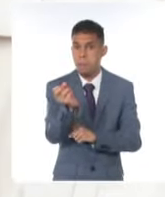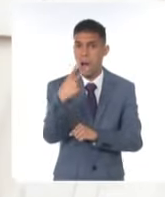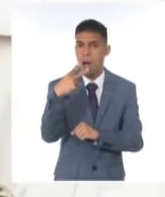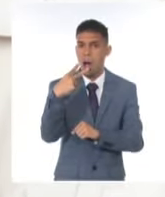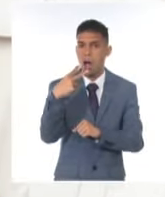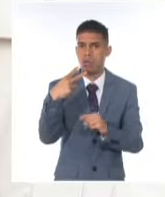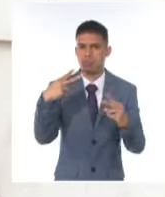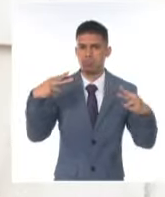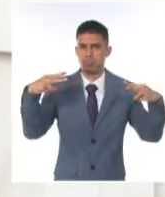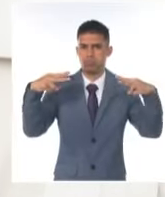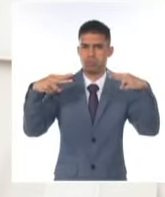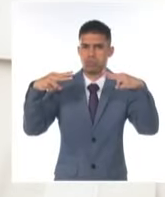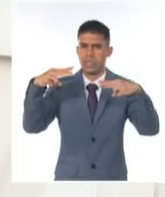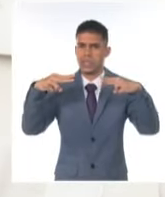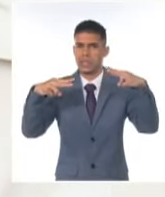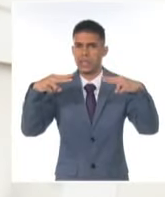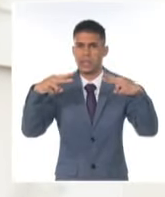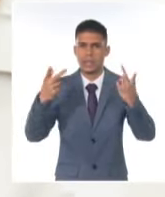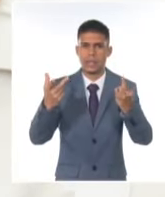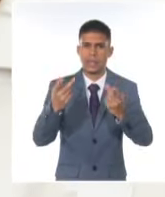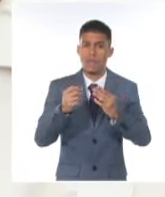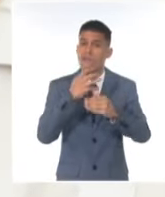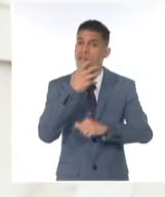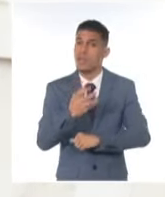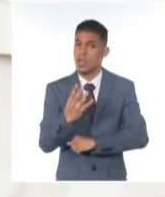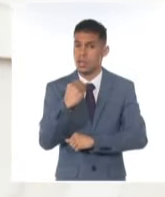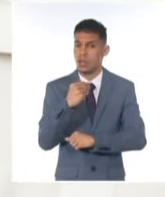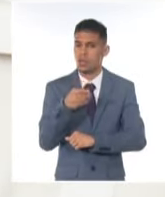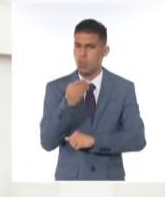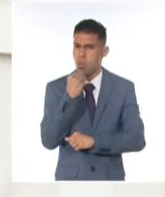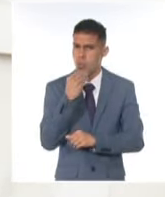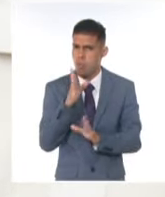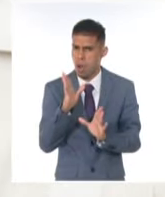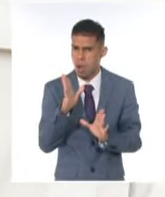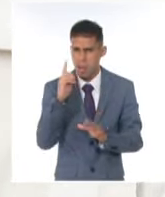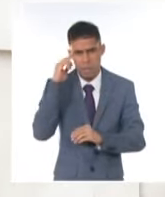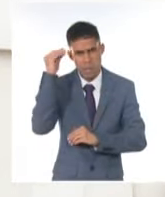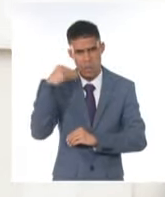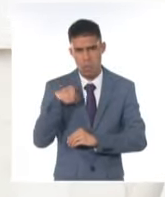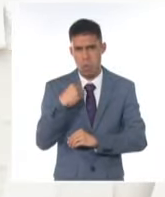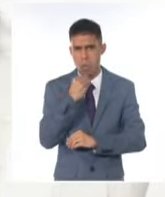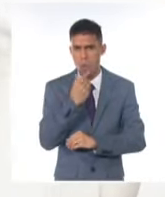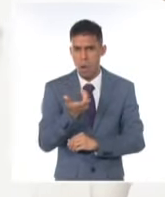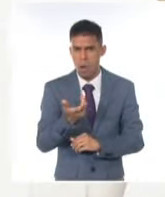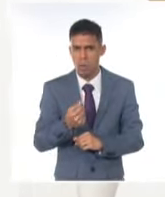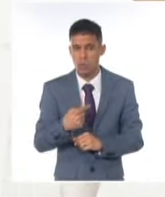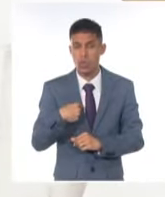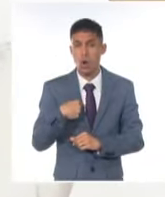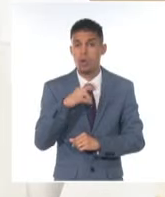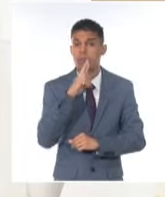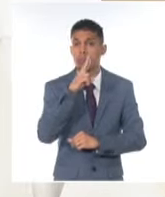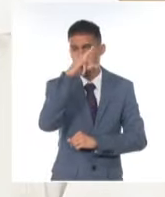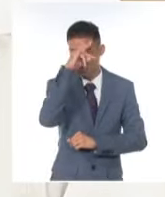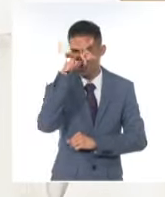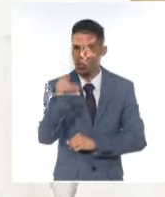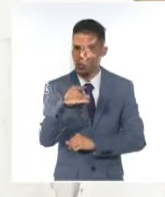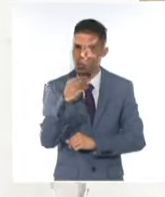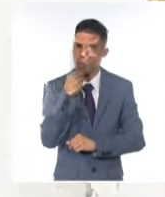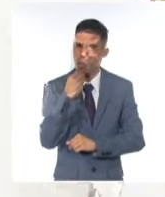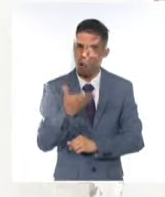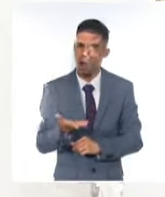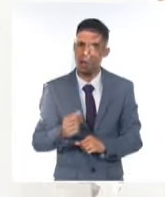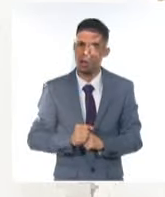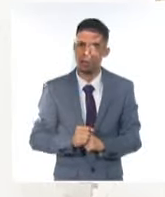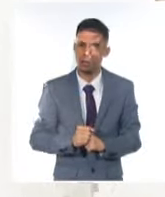inquisitiva de él y me dice, ¿tú crees? Yo sí, comandante, absolutamente convencido, el único que puede